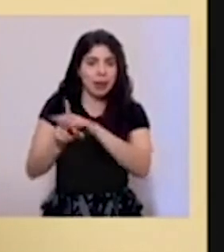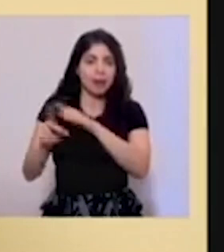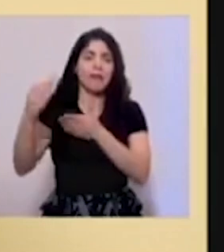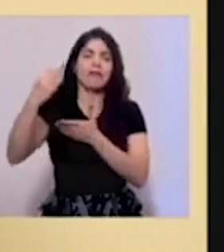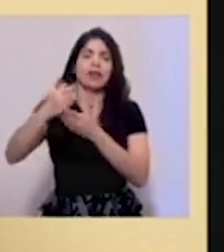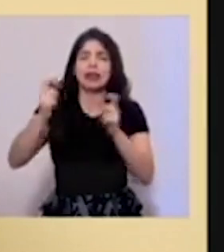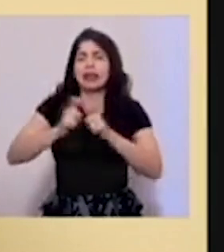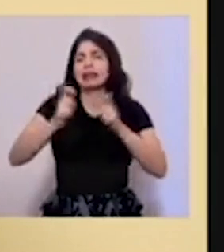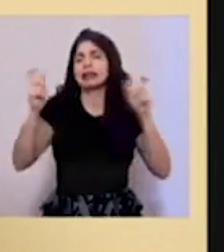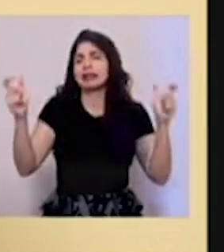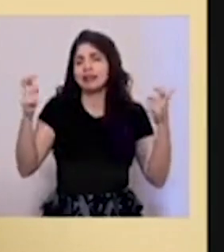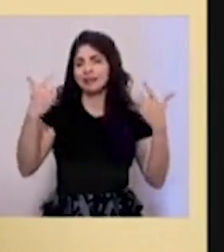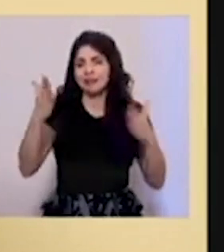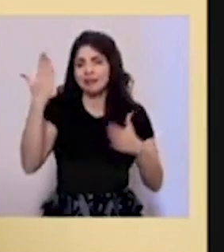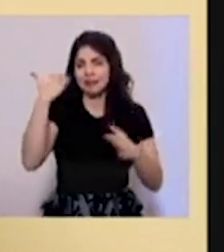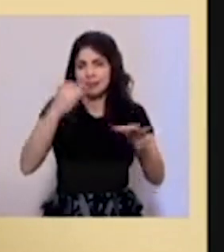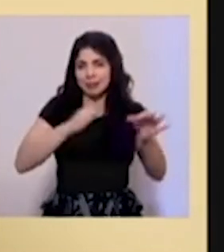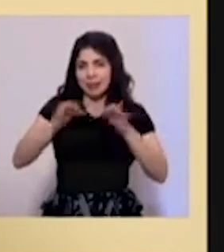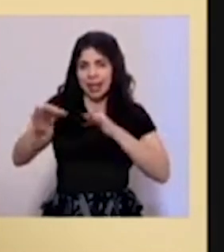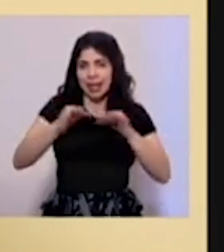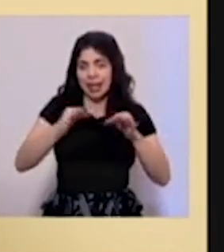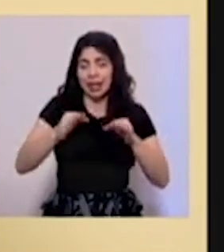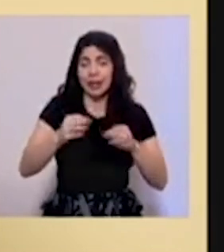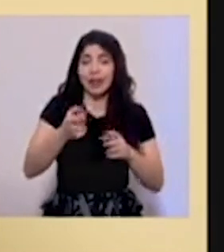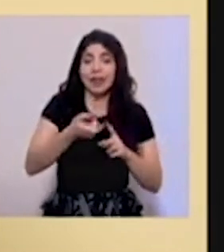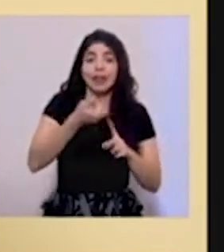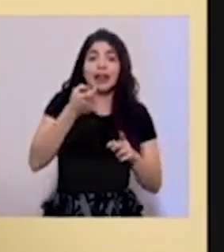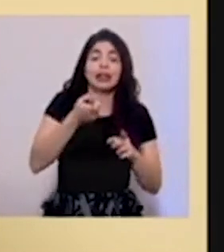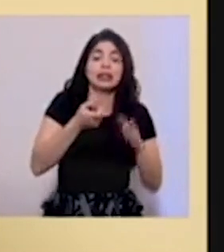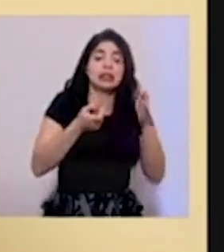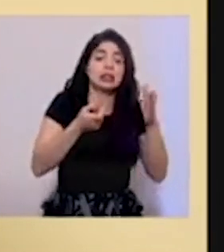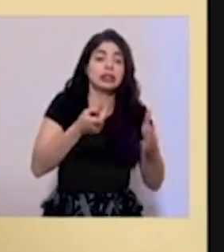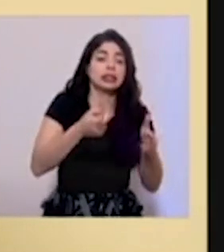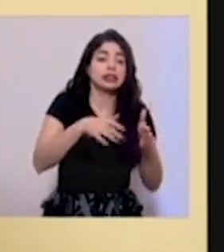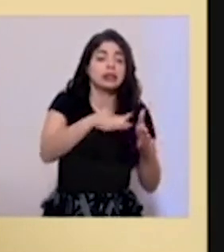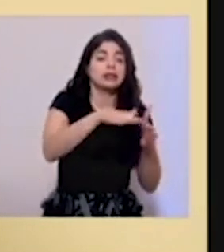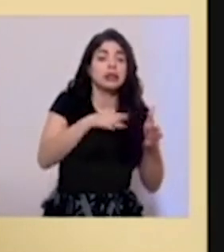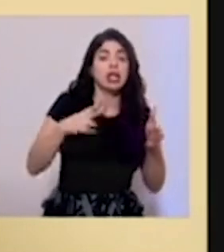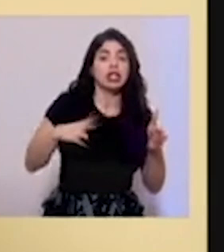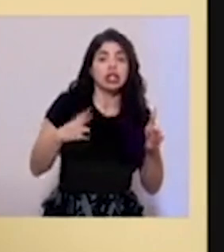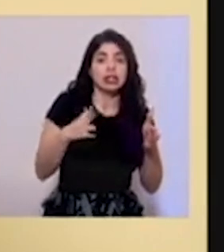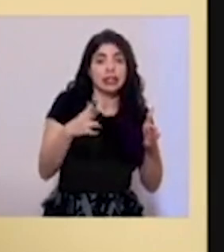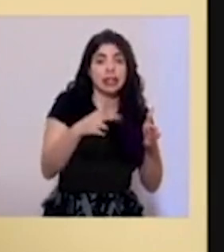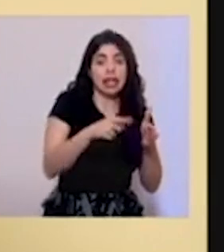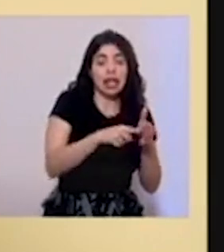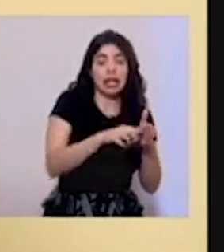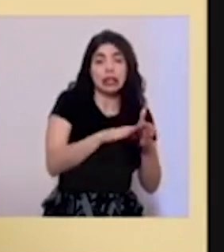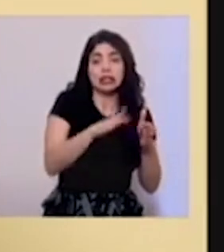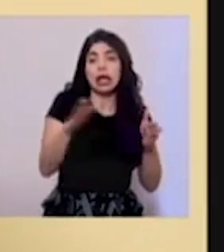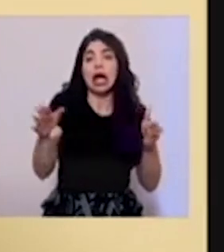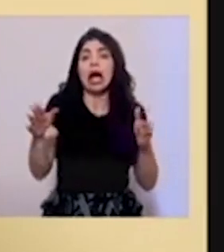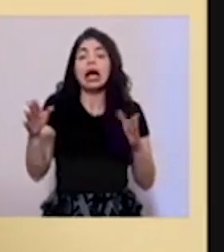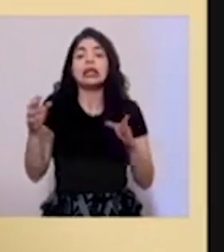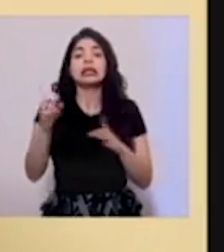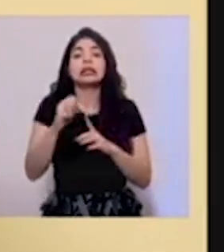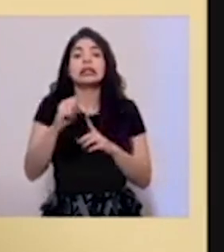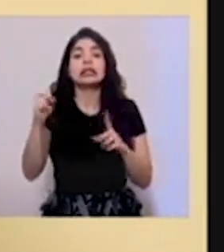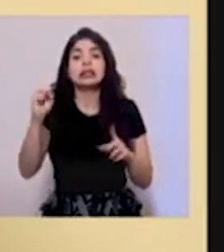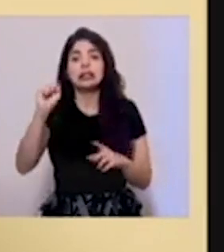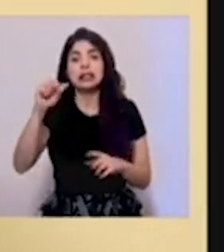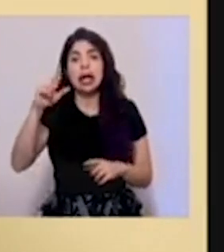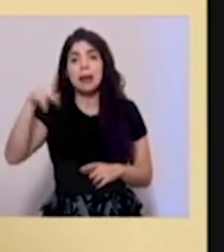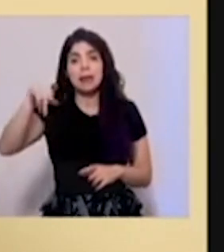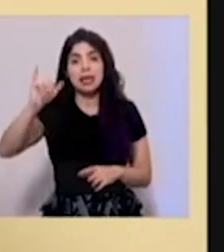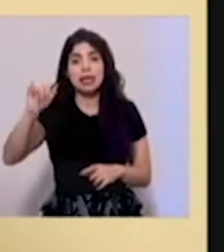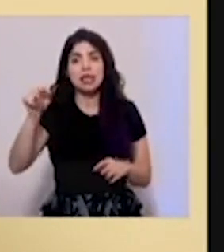la frontera es muy extensa, ya lo hemos conversado básicamente desde el sector de los chiles hacia el sector de Zarapiqui, era donde más movimiento